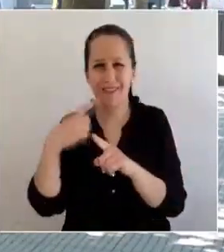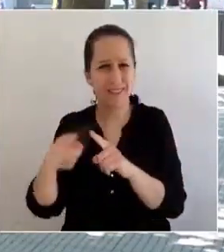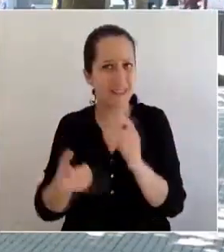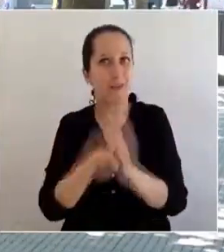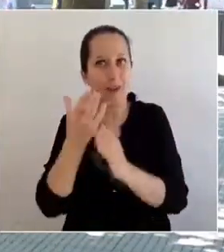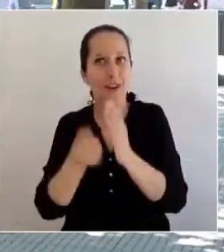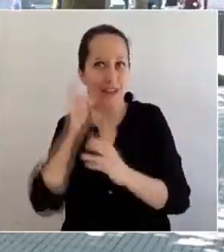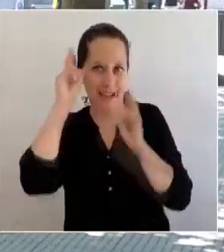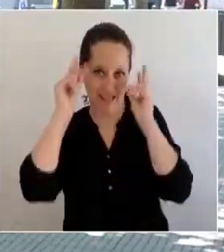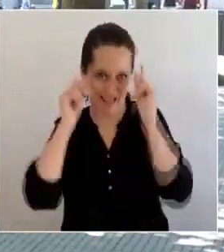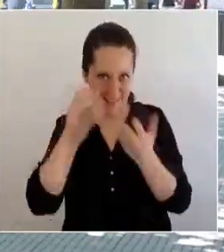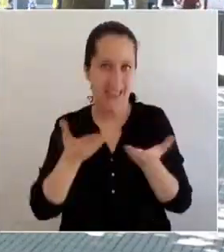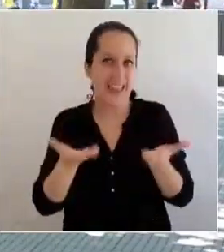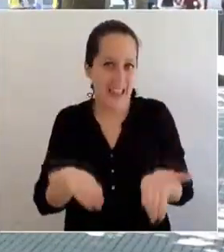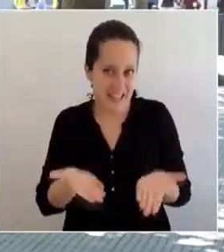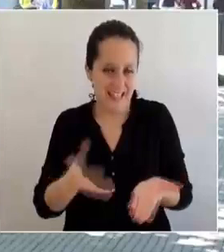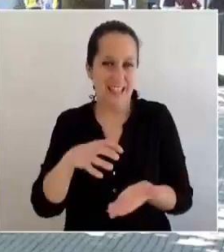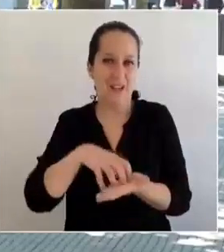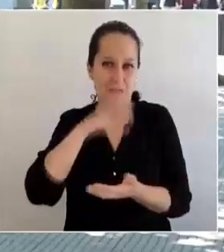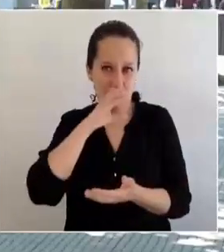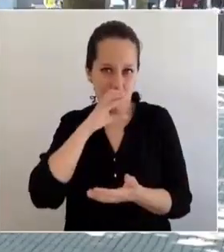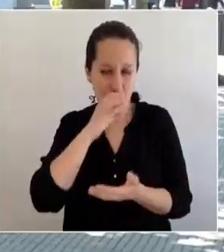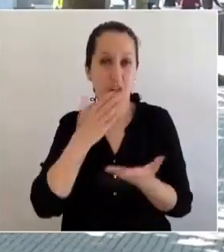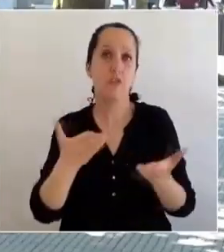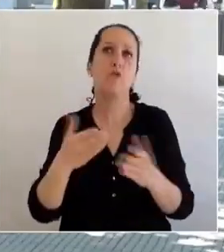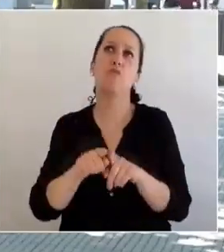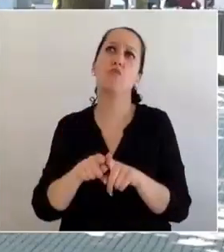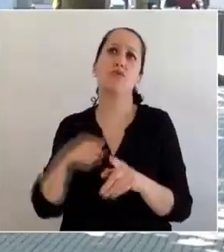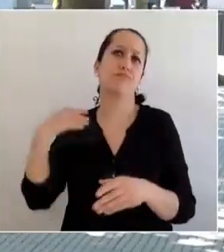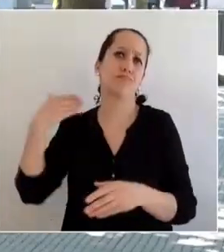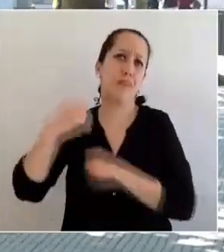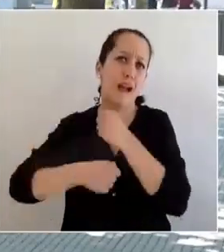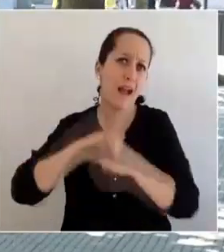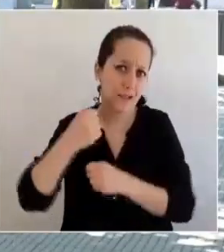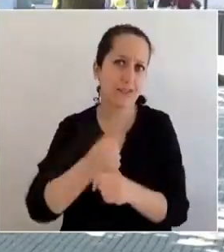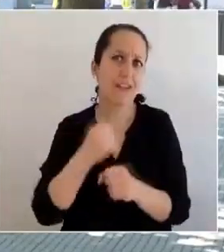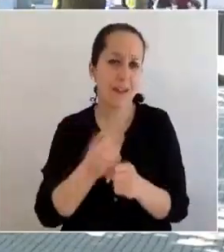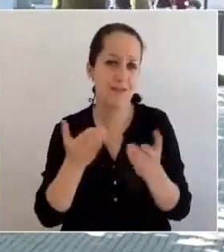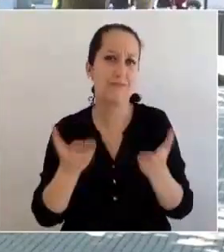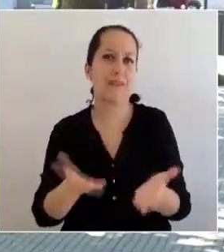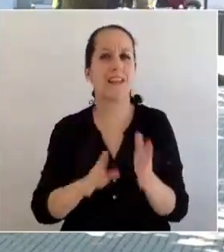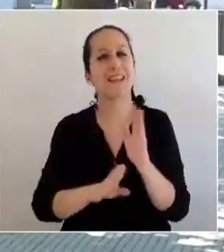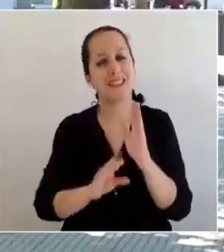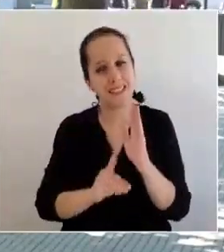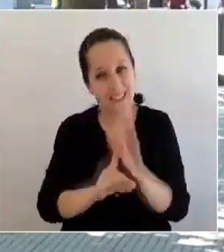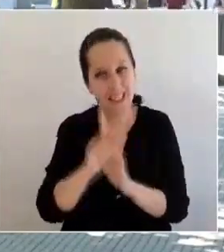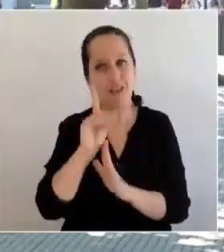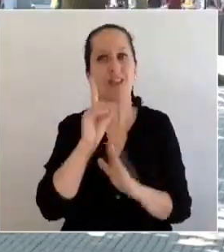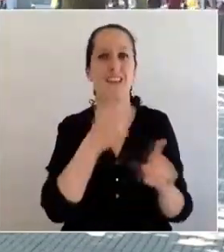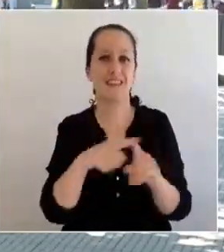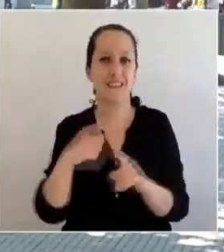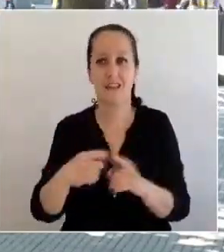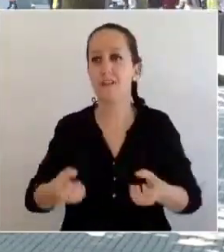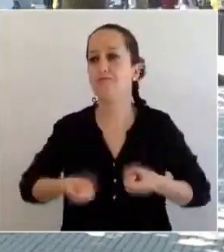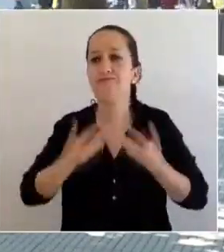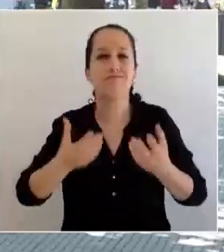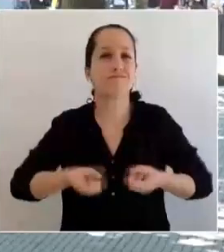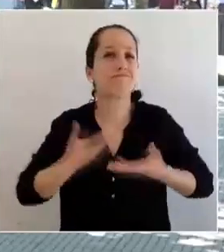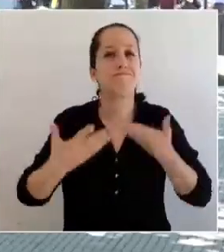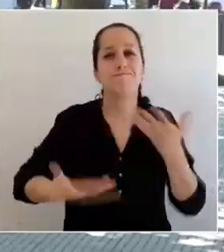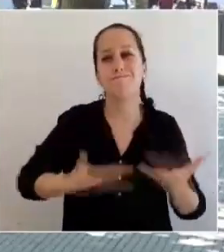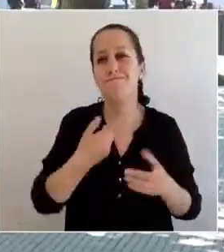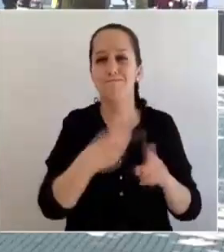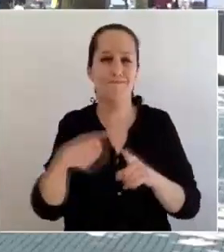la Música and also puts in value the work that has been developed in our Comuna, also favorecendo the development of the different artistic